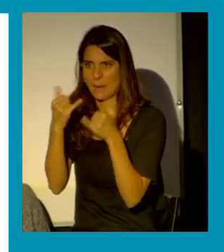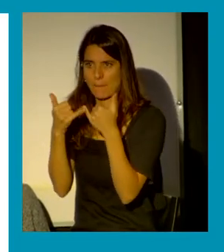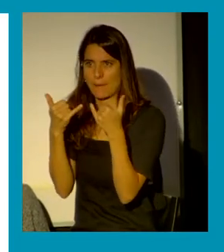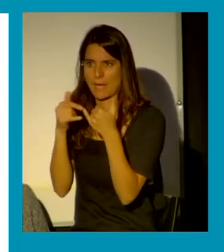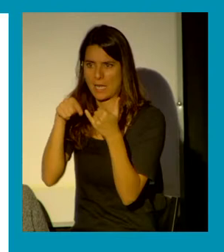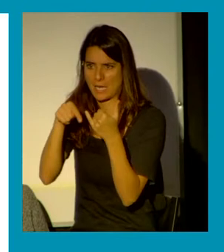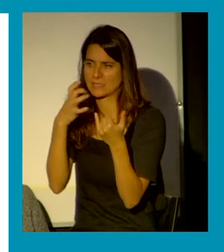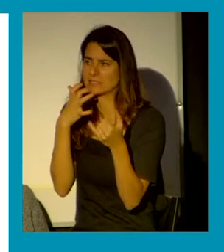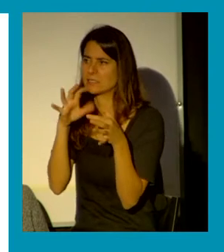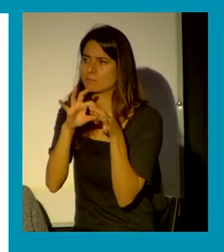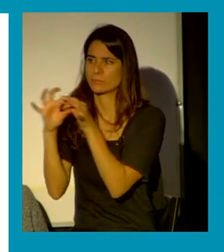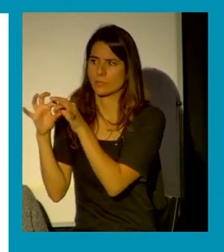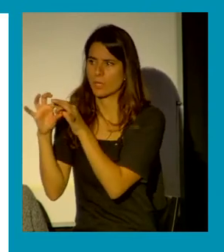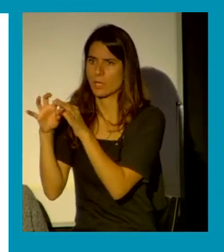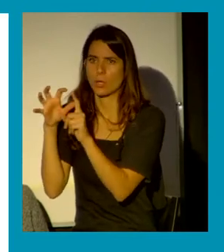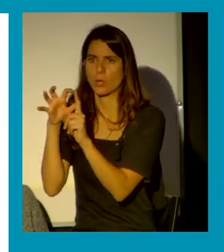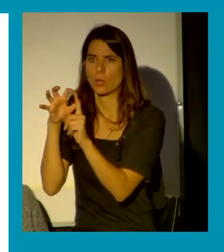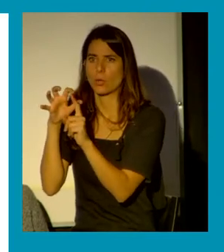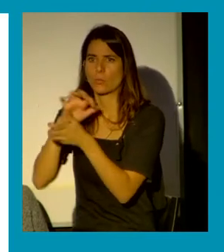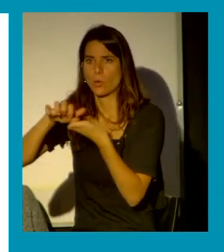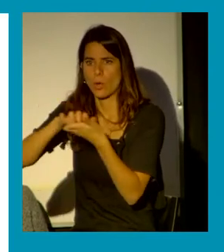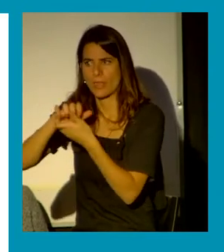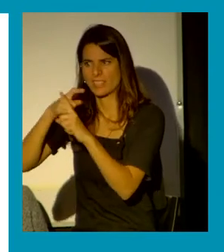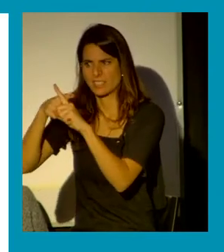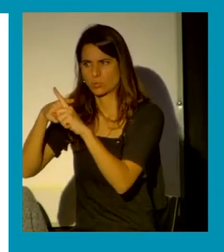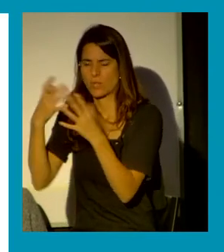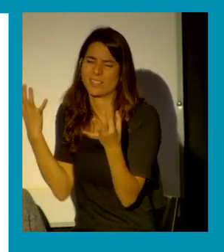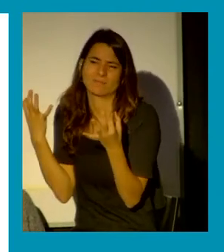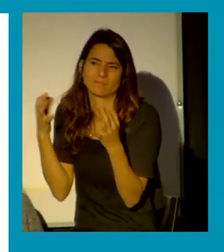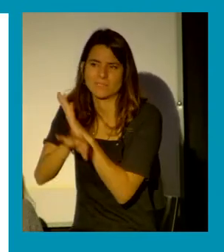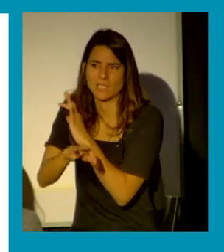diversidades de las mujeres? pues